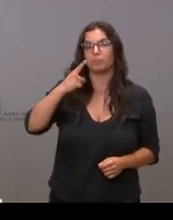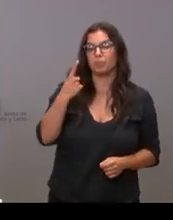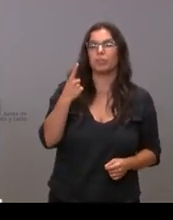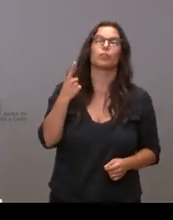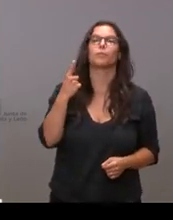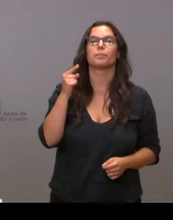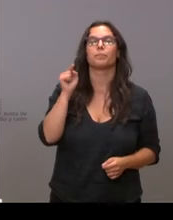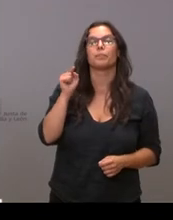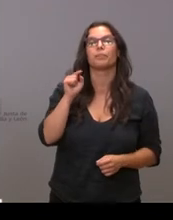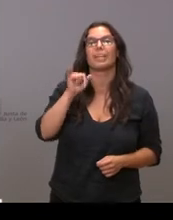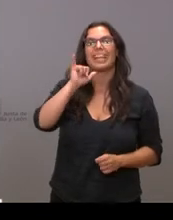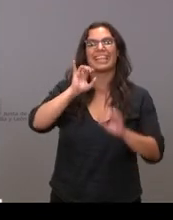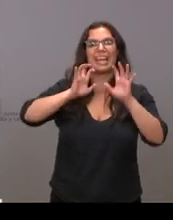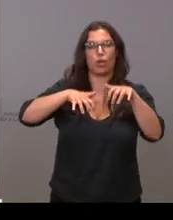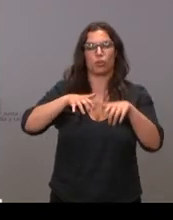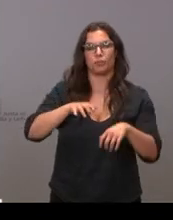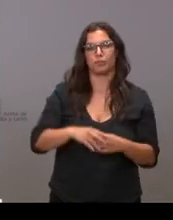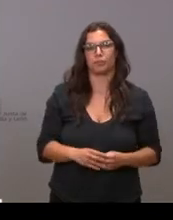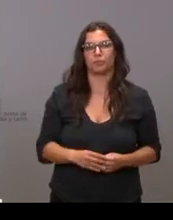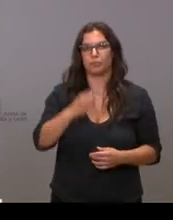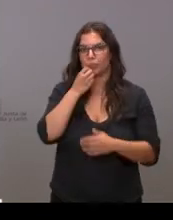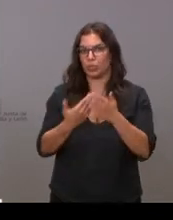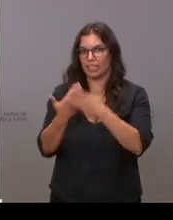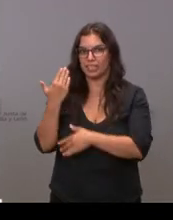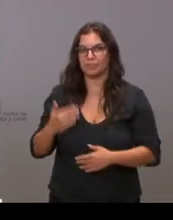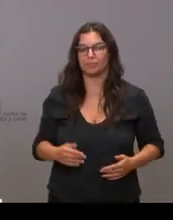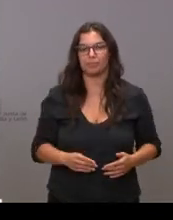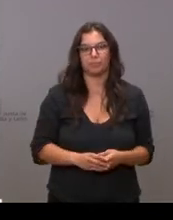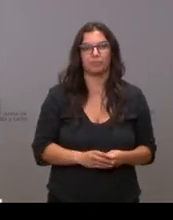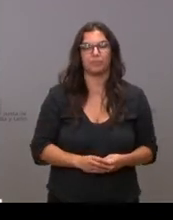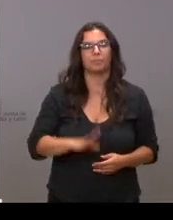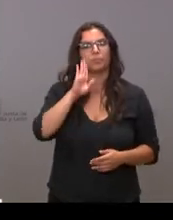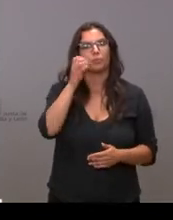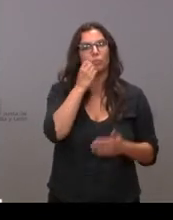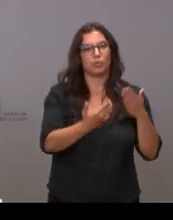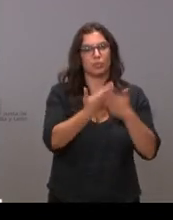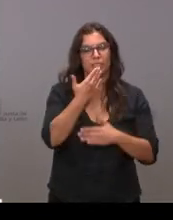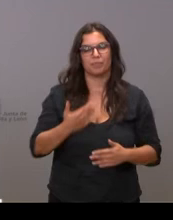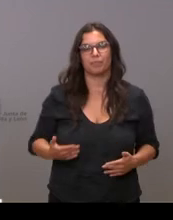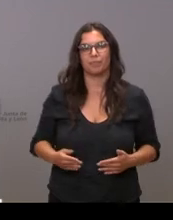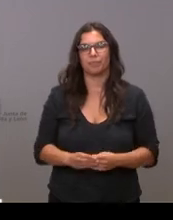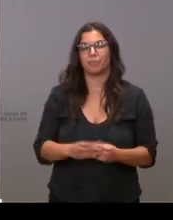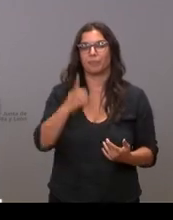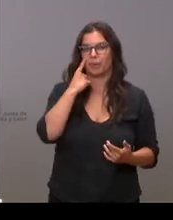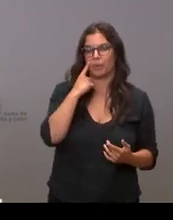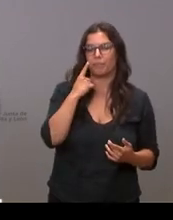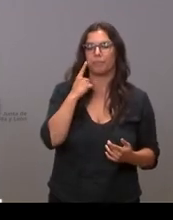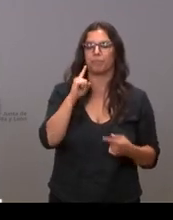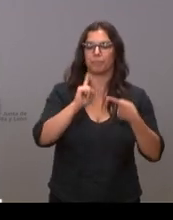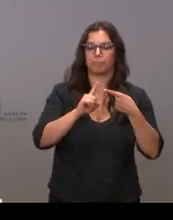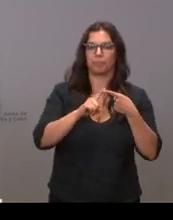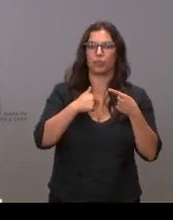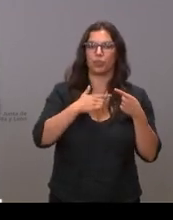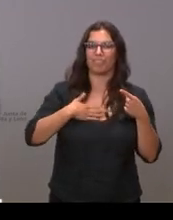Carlos Domínguez de Ileón adelante Carlos buenos días hola muy buenos días a ver por un lado quería